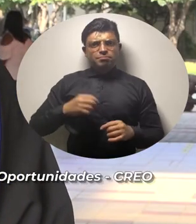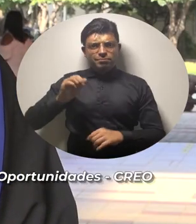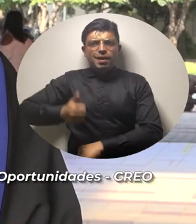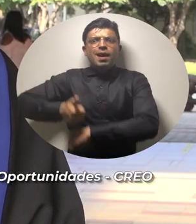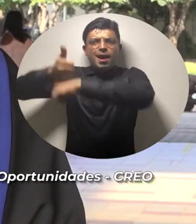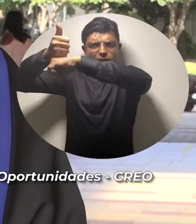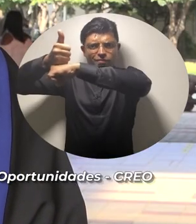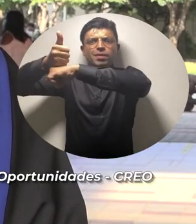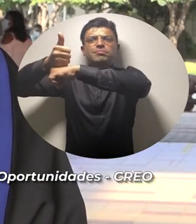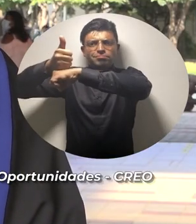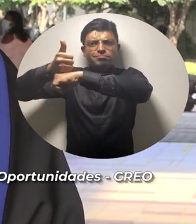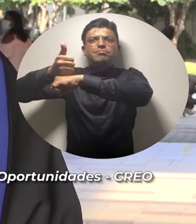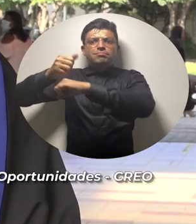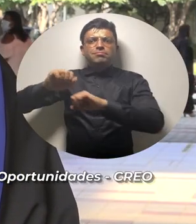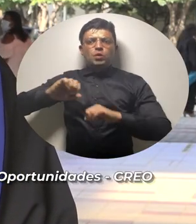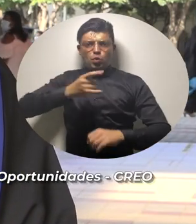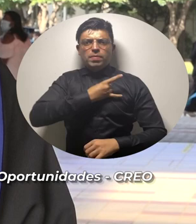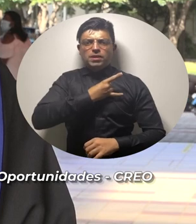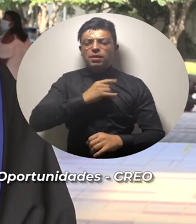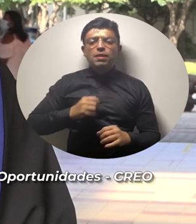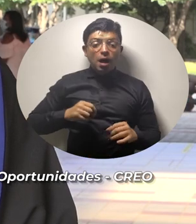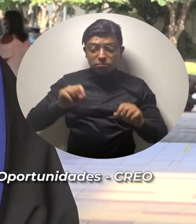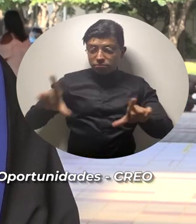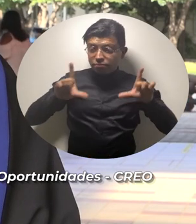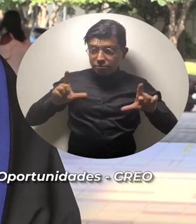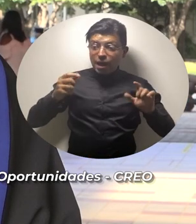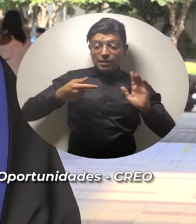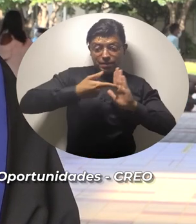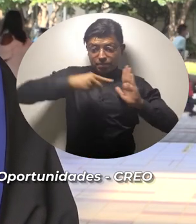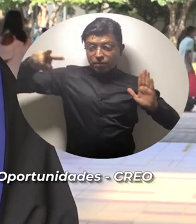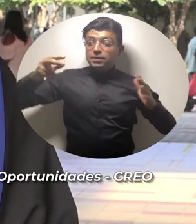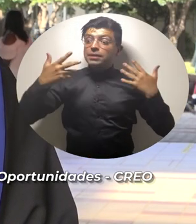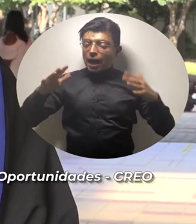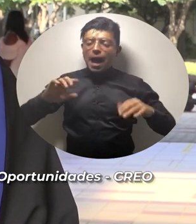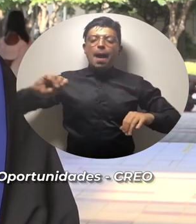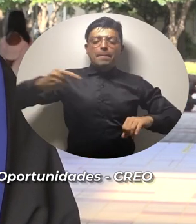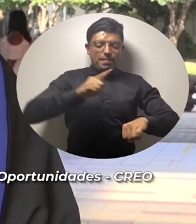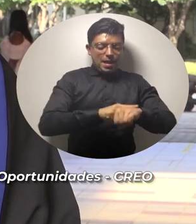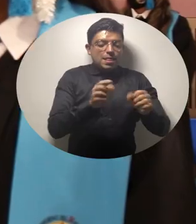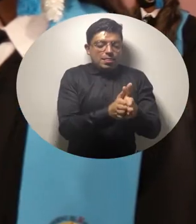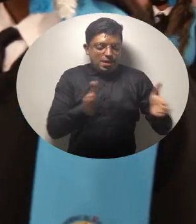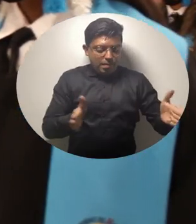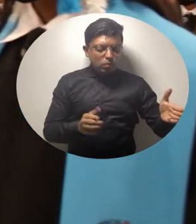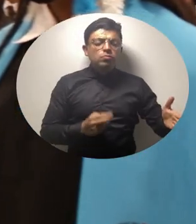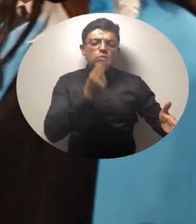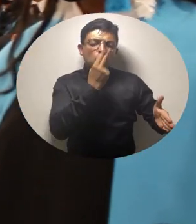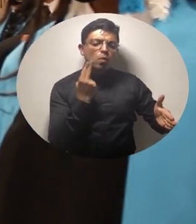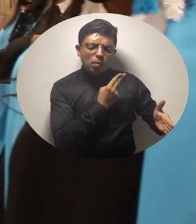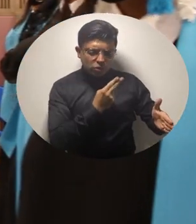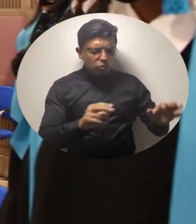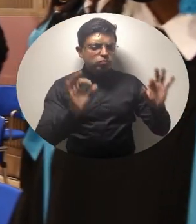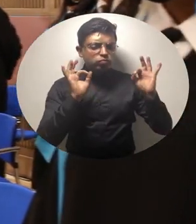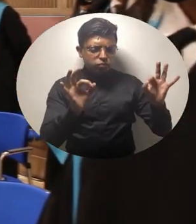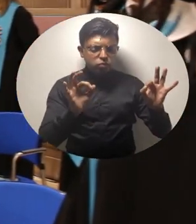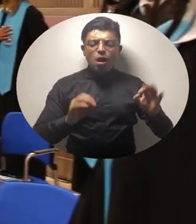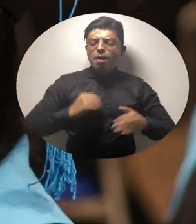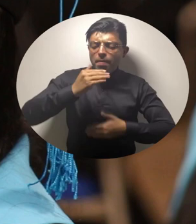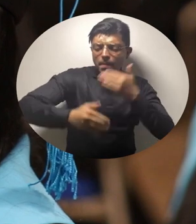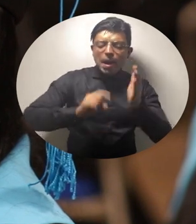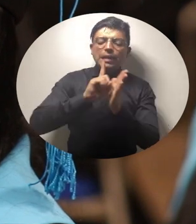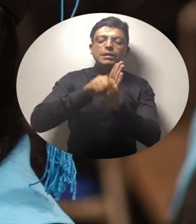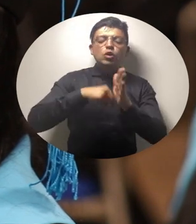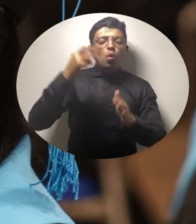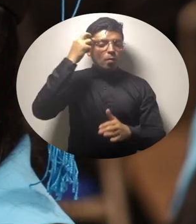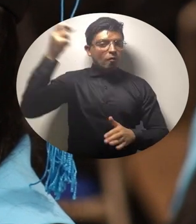a estos egresados que eran tecnólogos y en su primera temporada hubo el compromiso de que